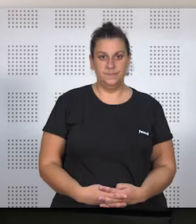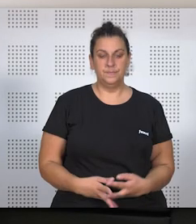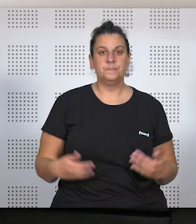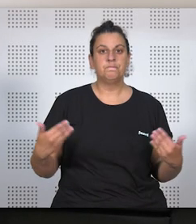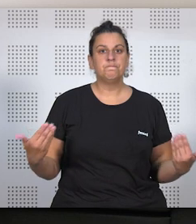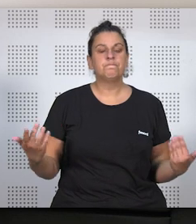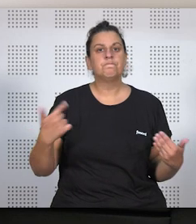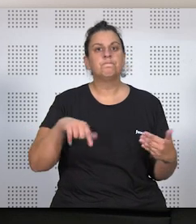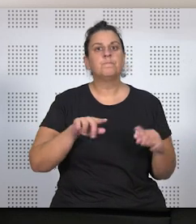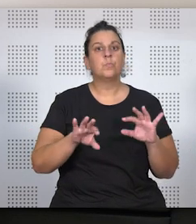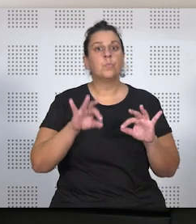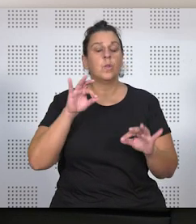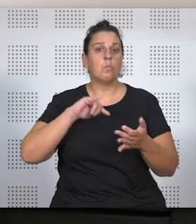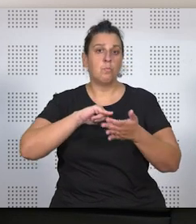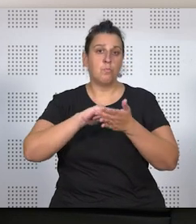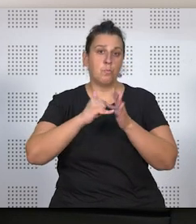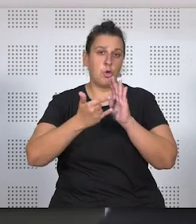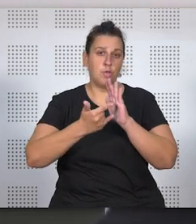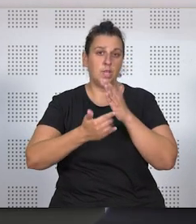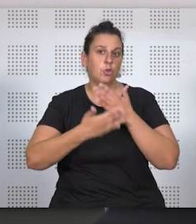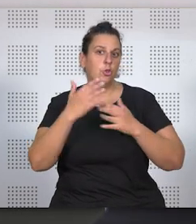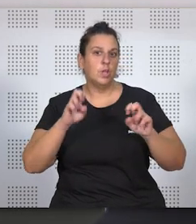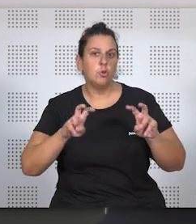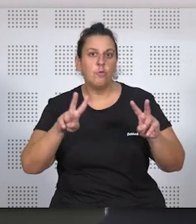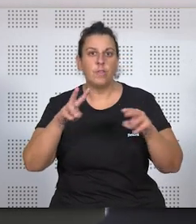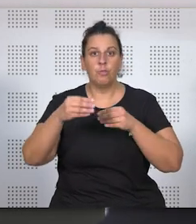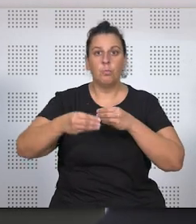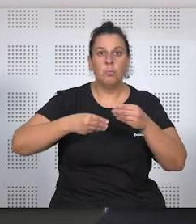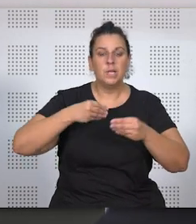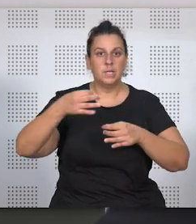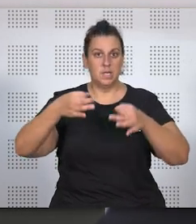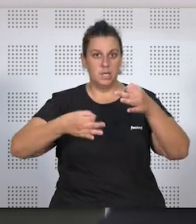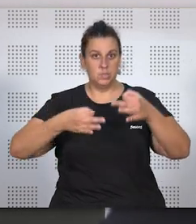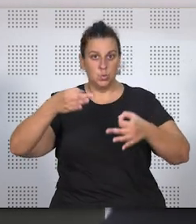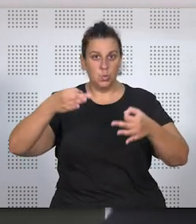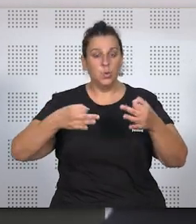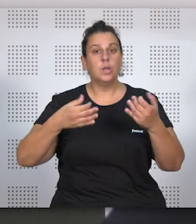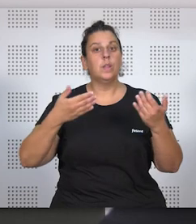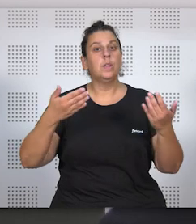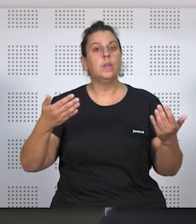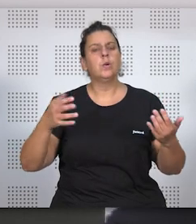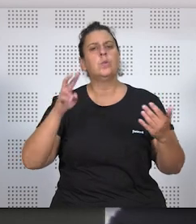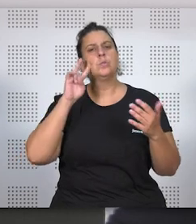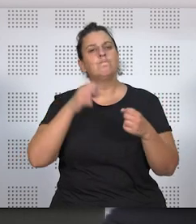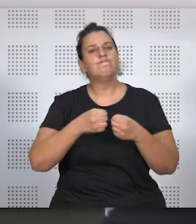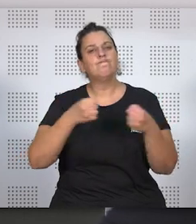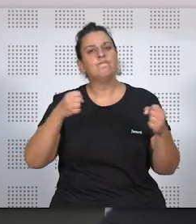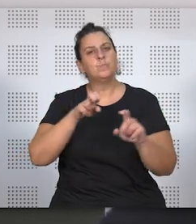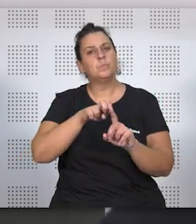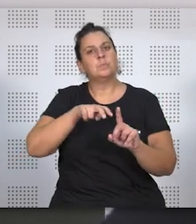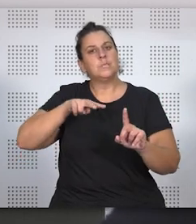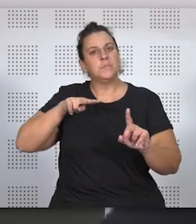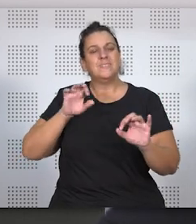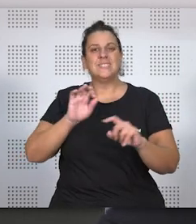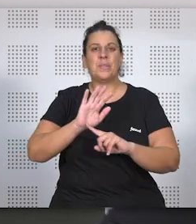Hemos decidido en el proyecto de innovación de materiales jurídicos que tenemos ampliar la mirada también